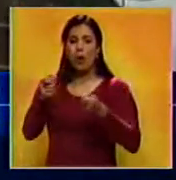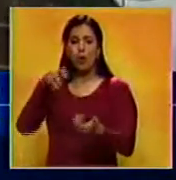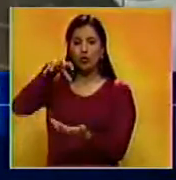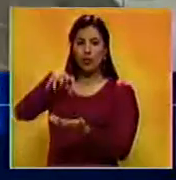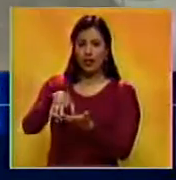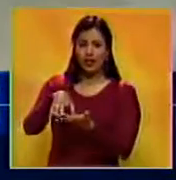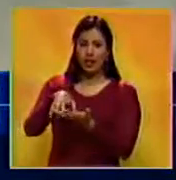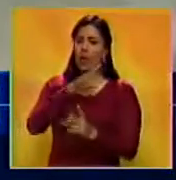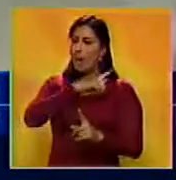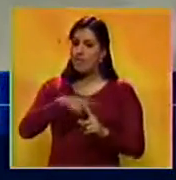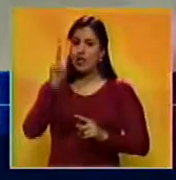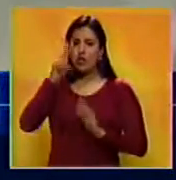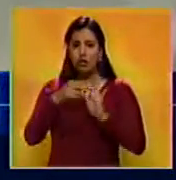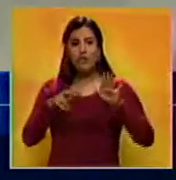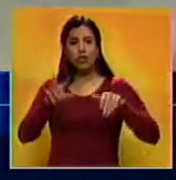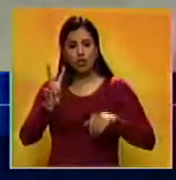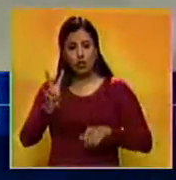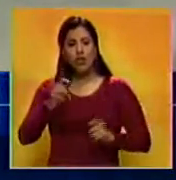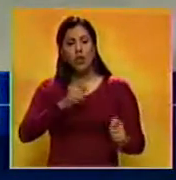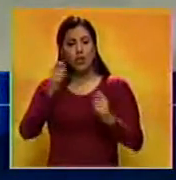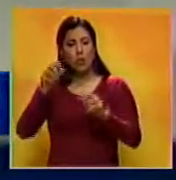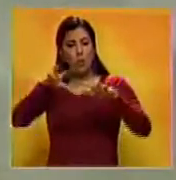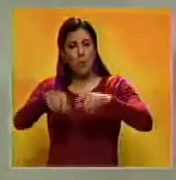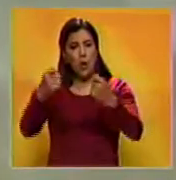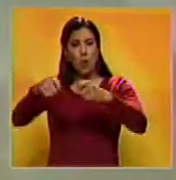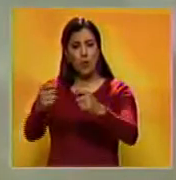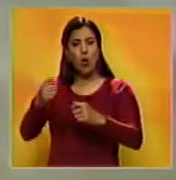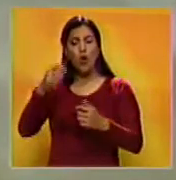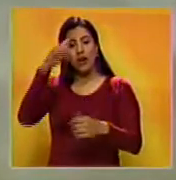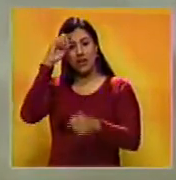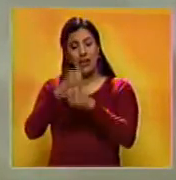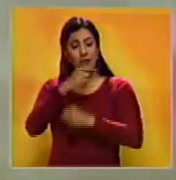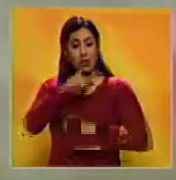estatal, aunque en 2012 se concedió su explotación a una compañía china.